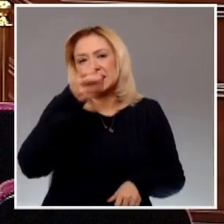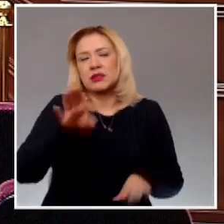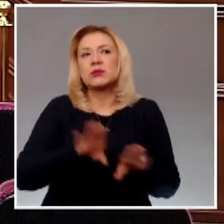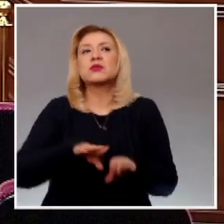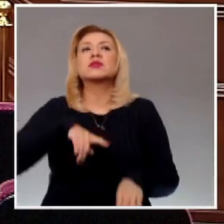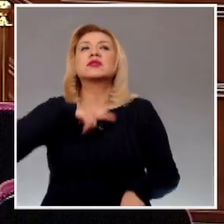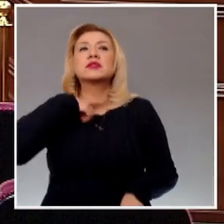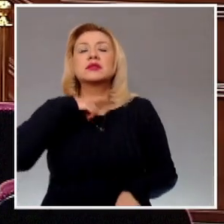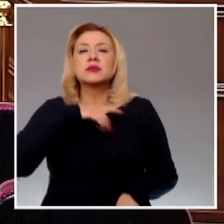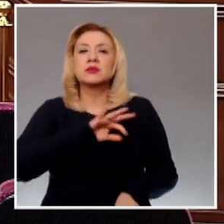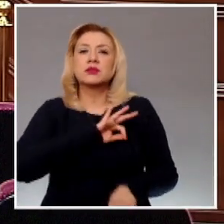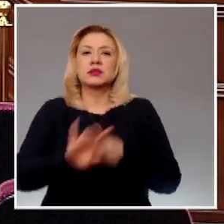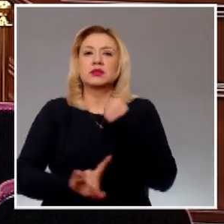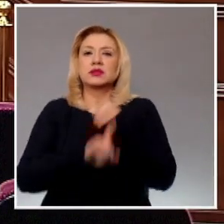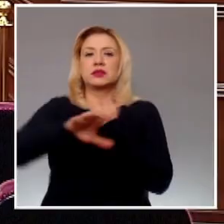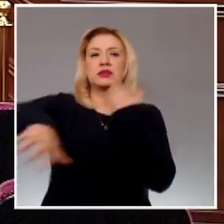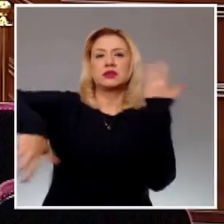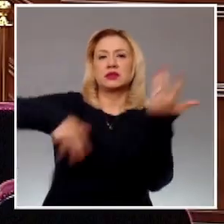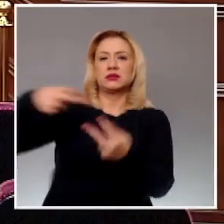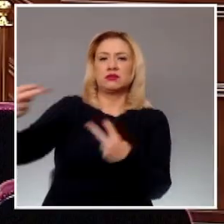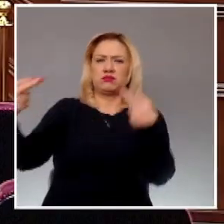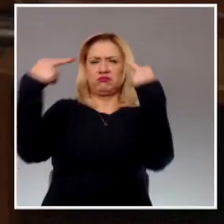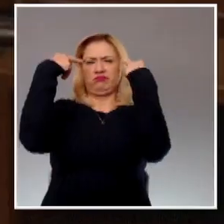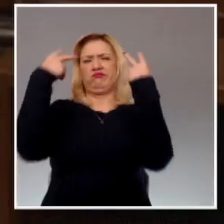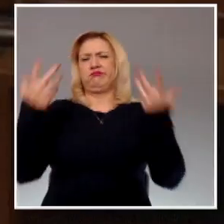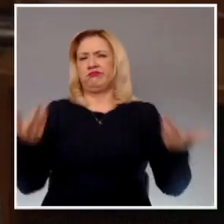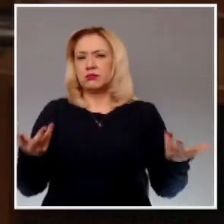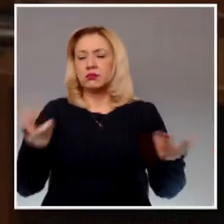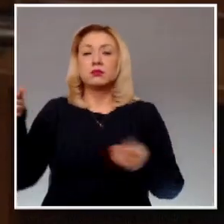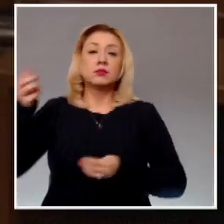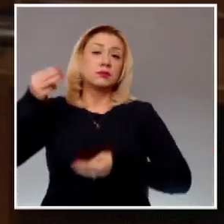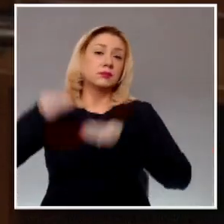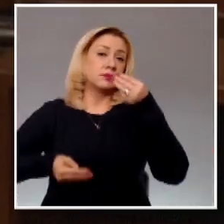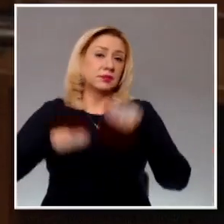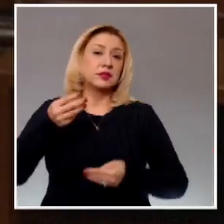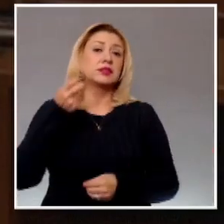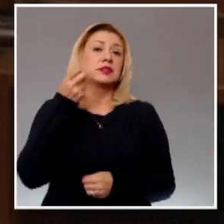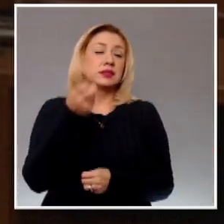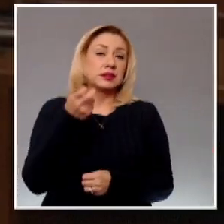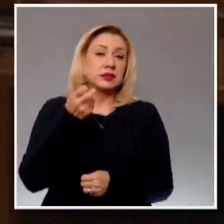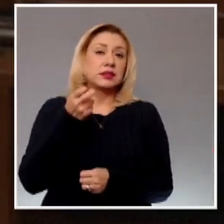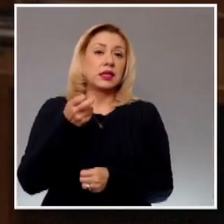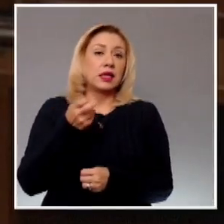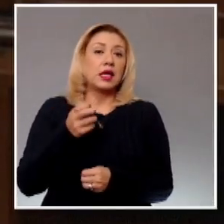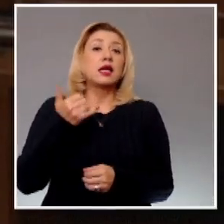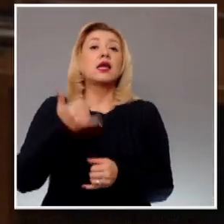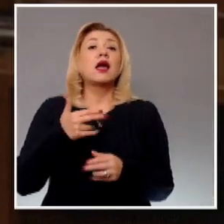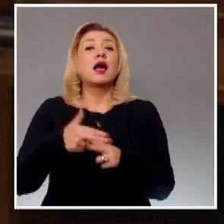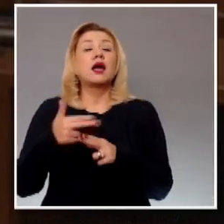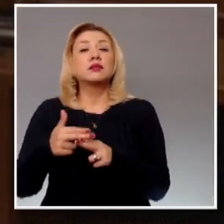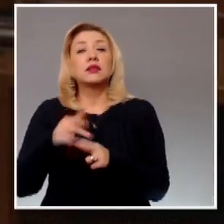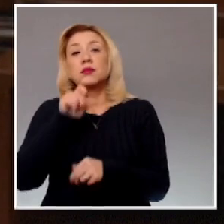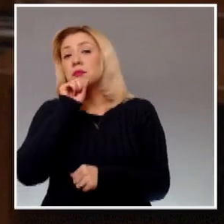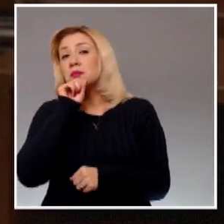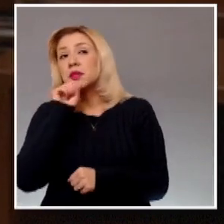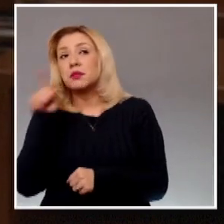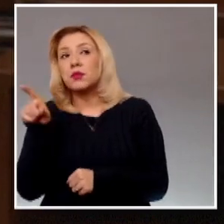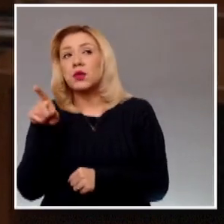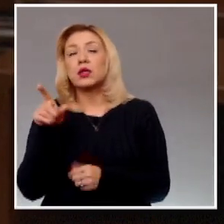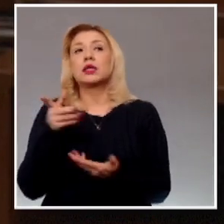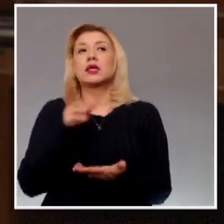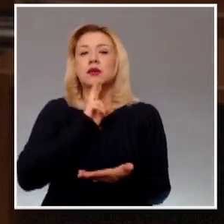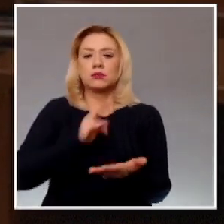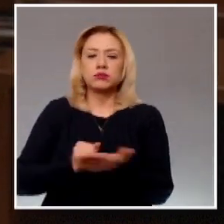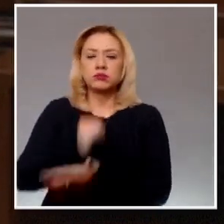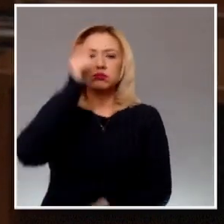ellos, cuando fue juez o magistrado en otra instancia o incluso autoridad emisora en la resolución impugnada o